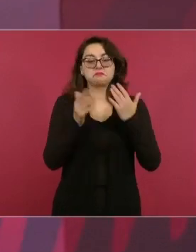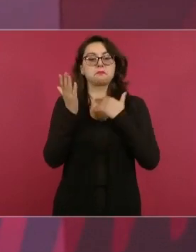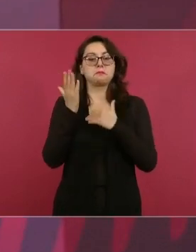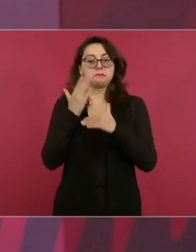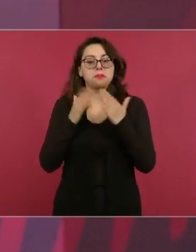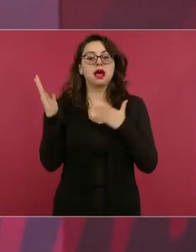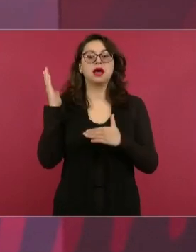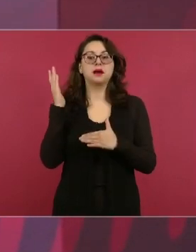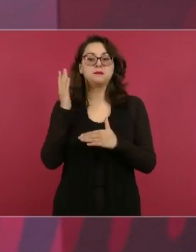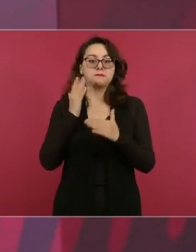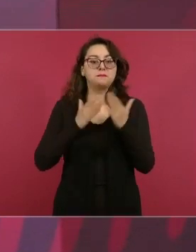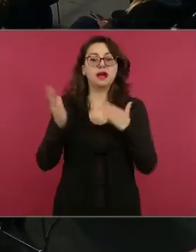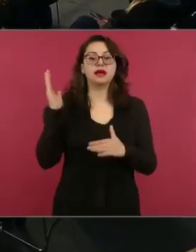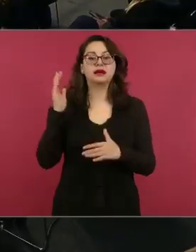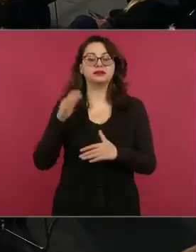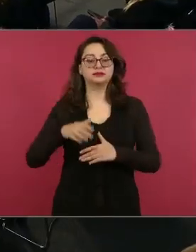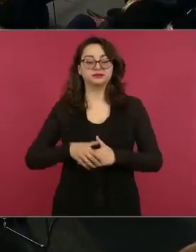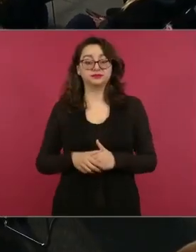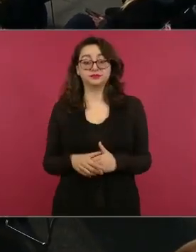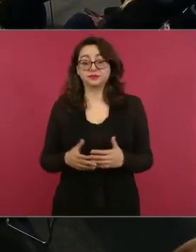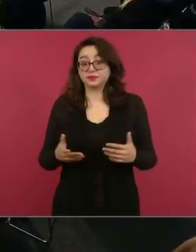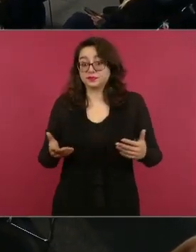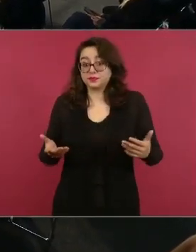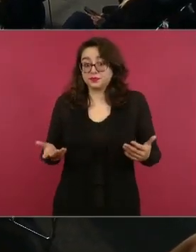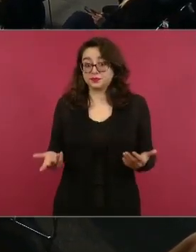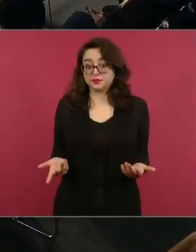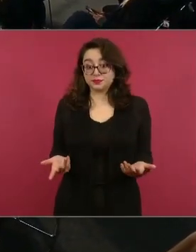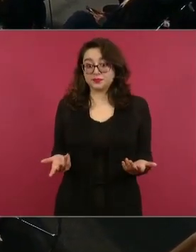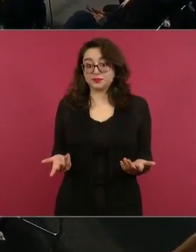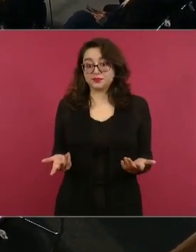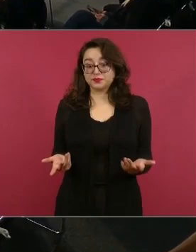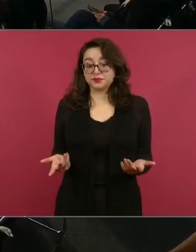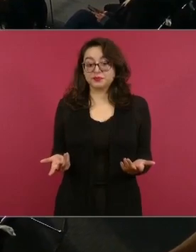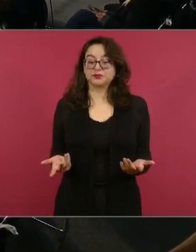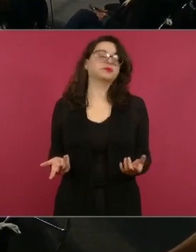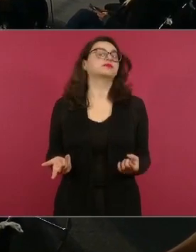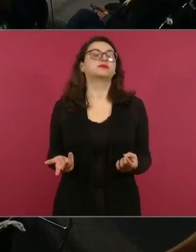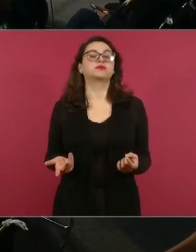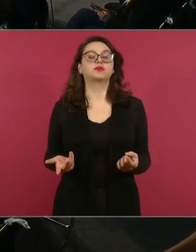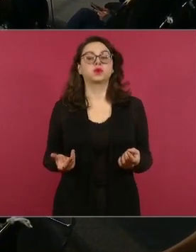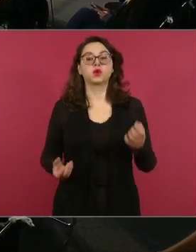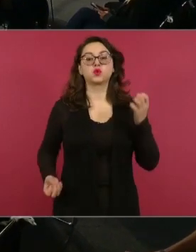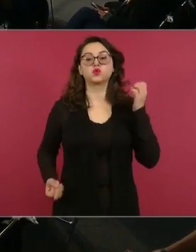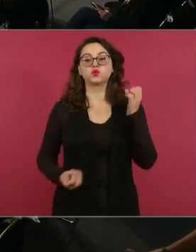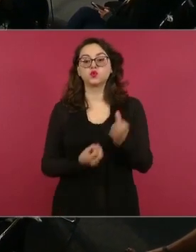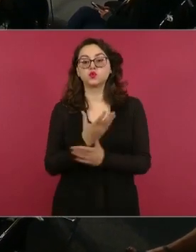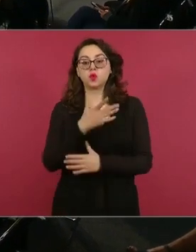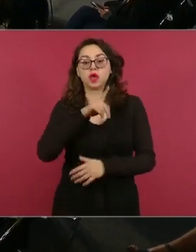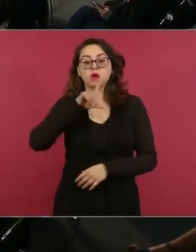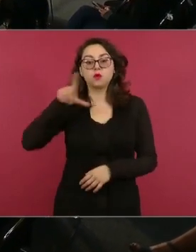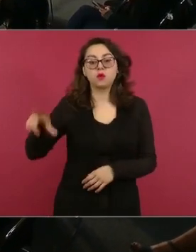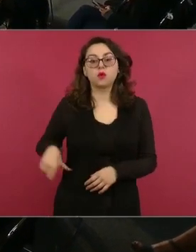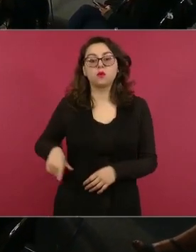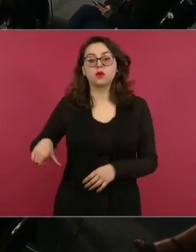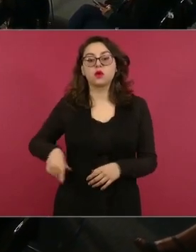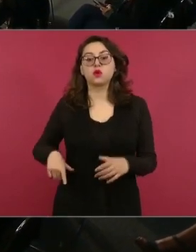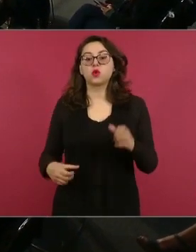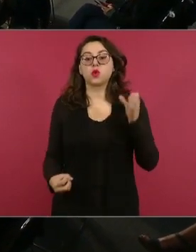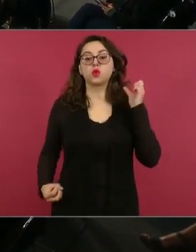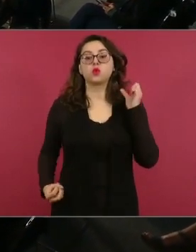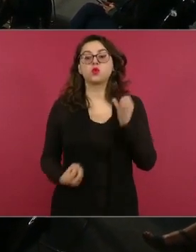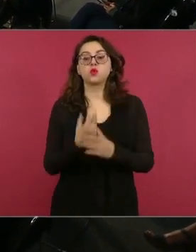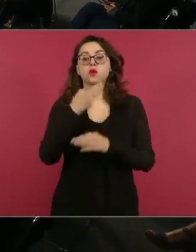Entonces, el humanismo mexicano, que es el